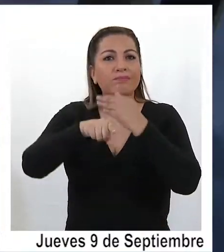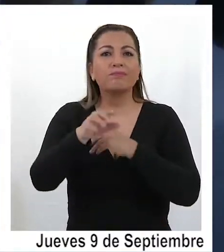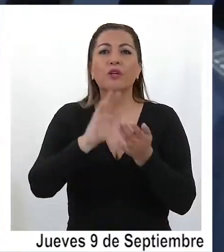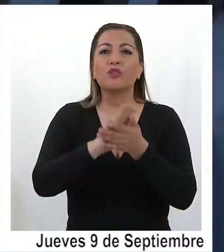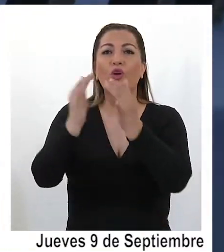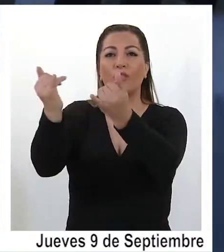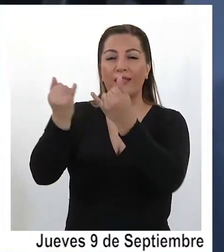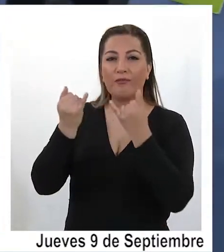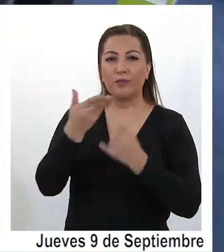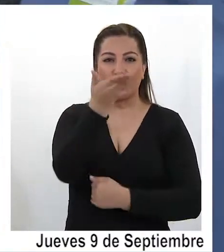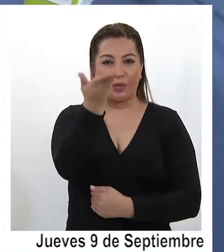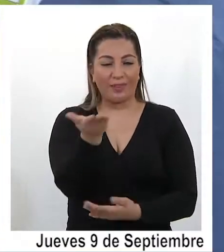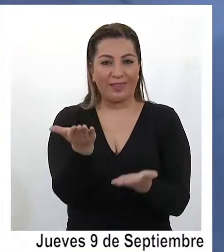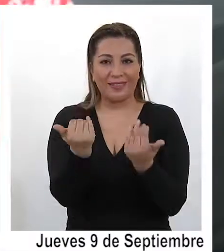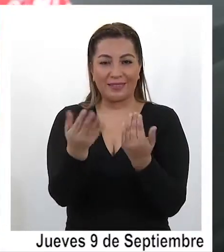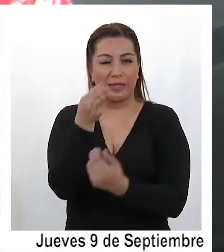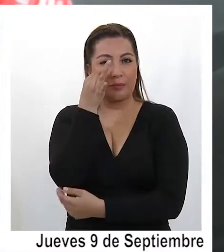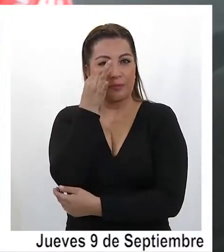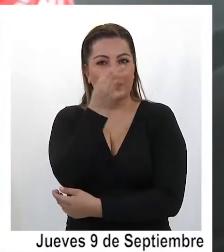toda la información necesaria.